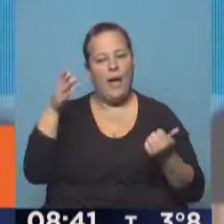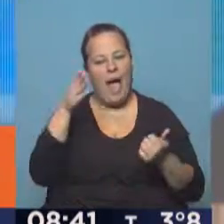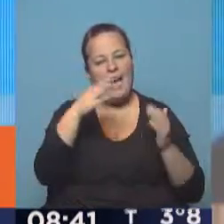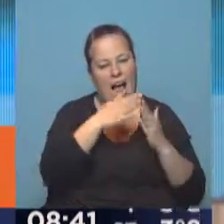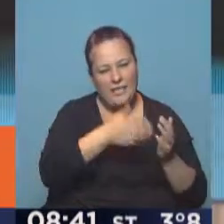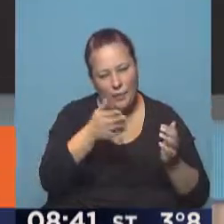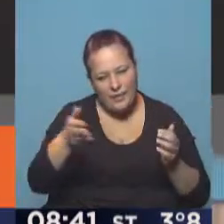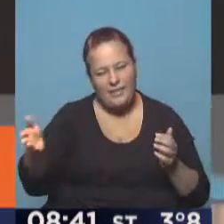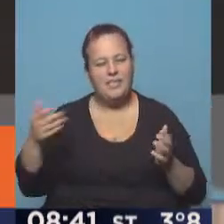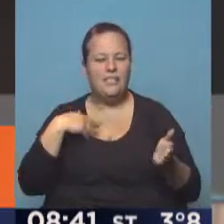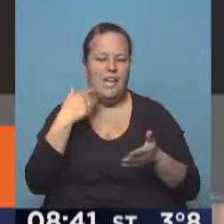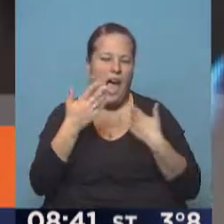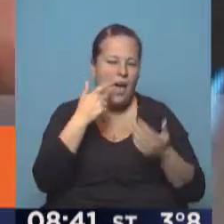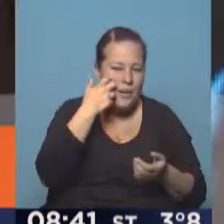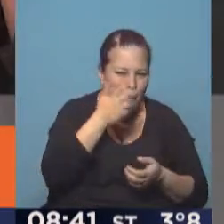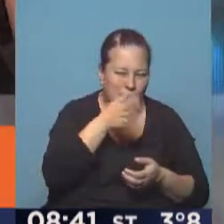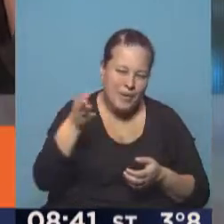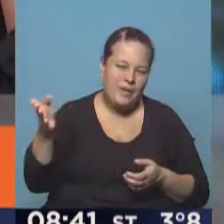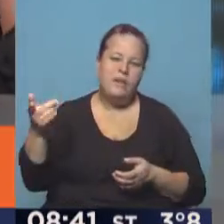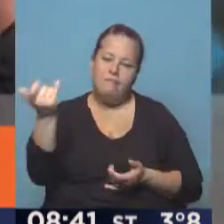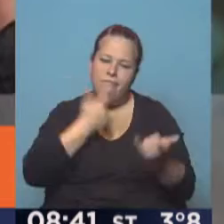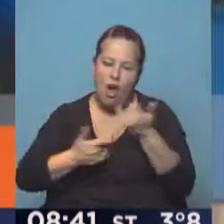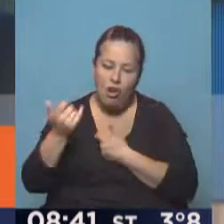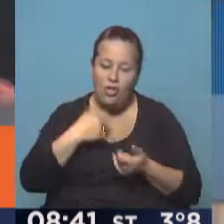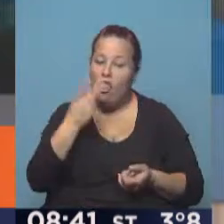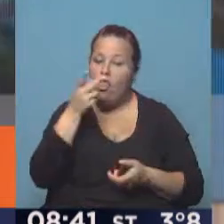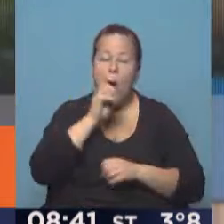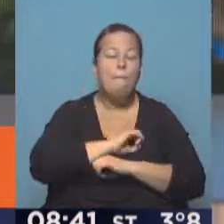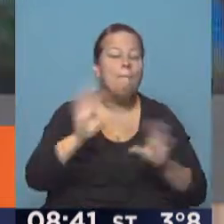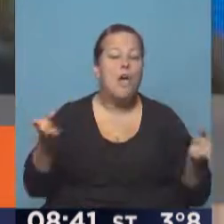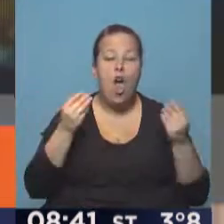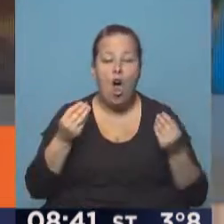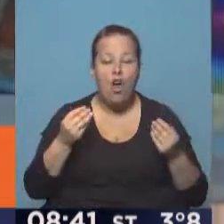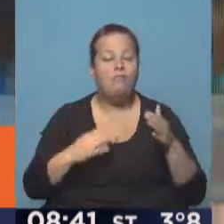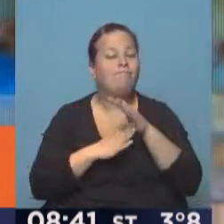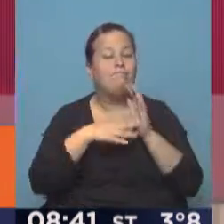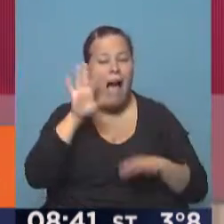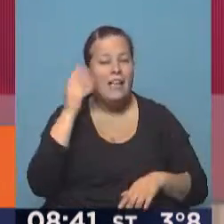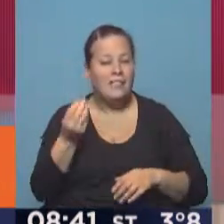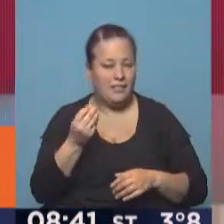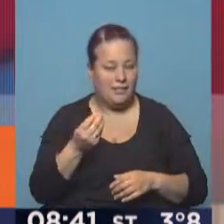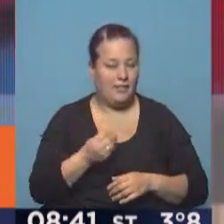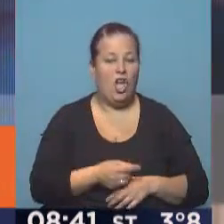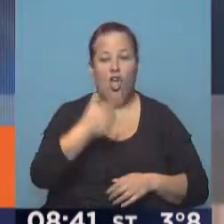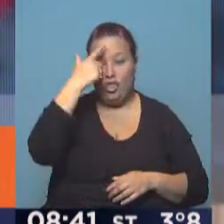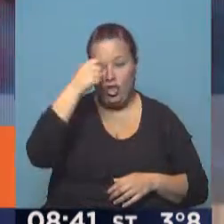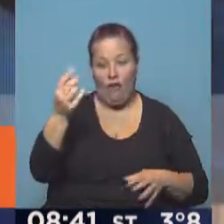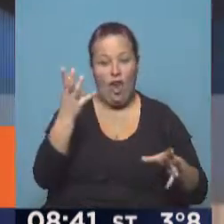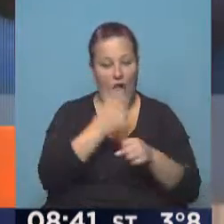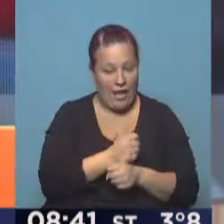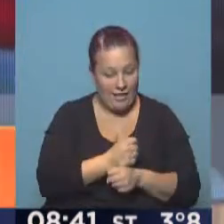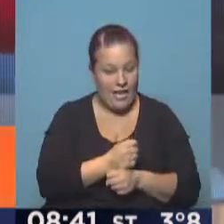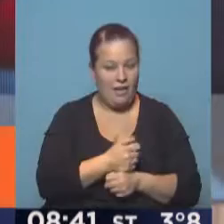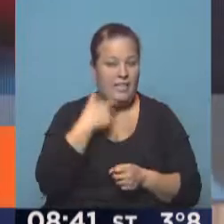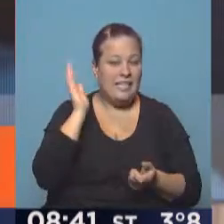de vecinas, de mayores, y nos decían los dos maltratos institucionales o estructurales que más sufren es los choferes del transporte